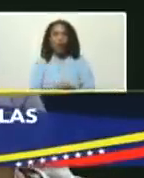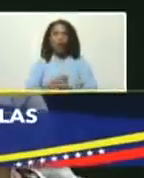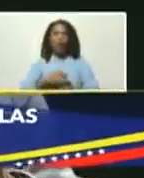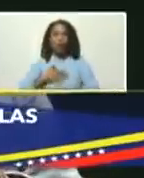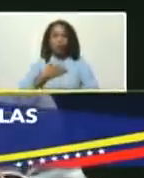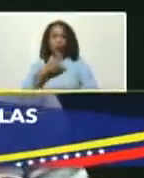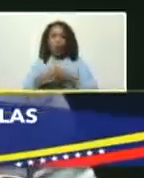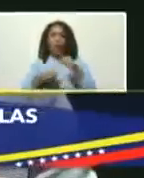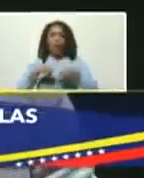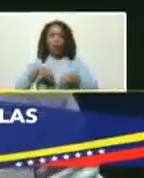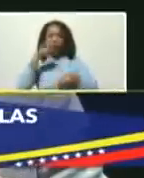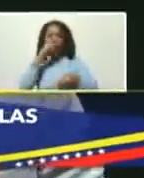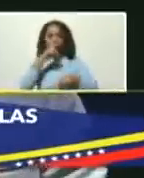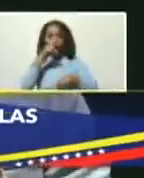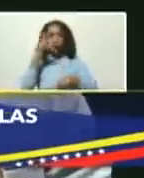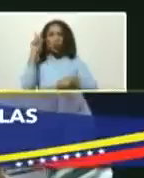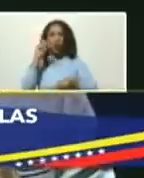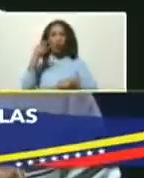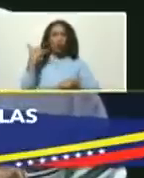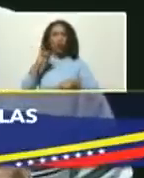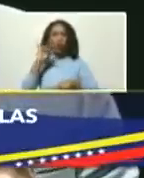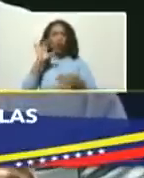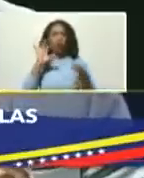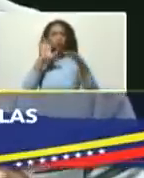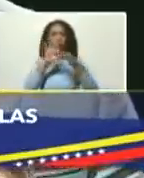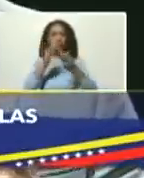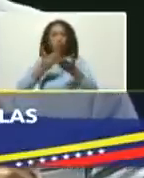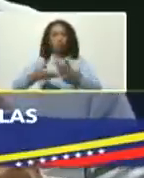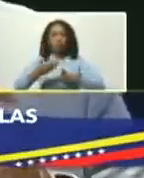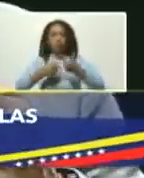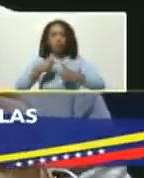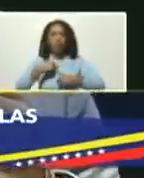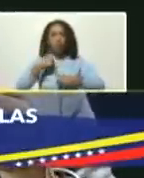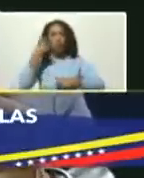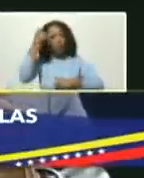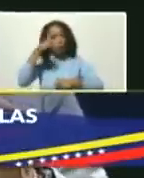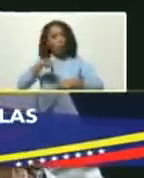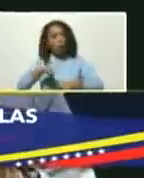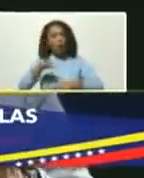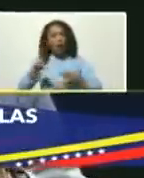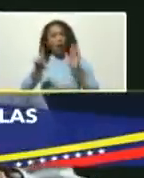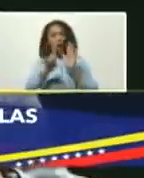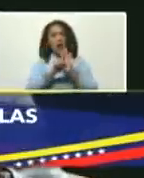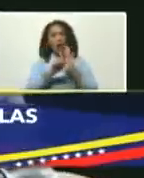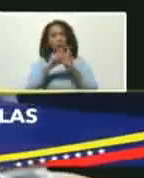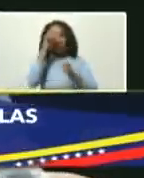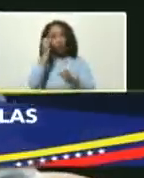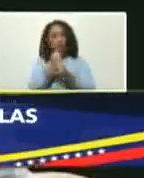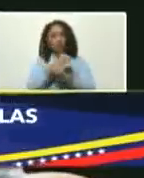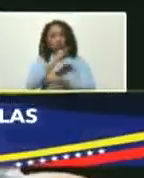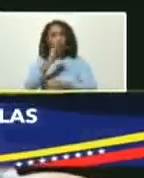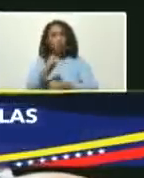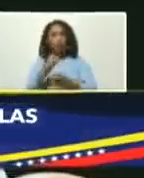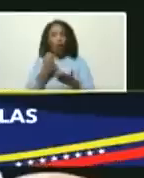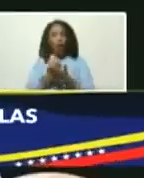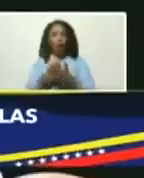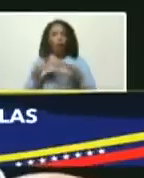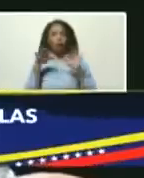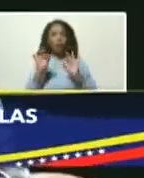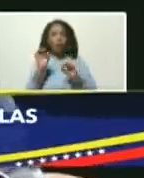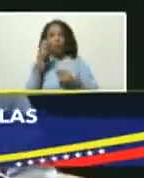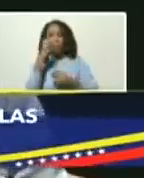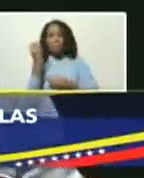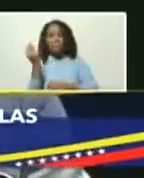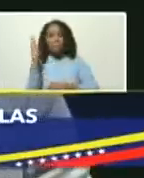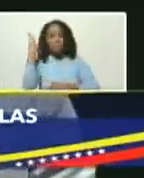podido en estos años también tener lazos de intercambio y creo que hoy la ley orgánica de zonas económicas especiales viene a ratificar